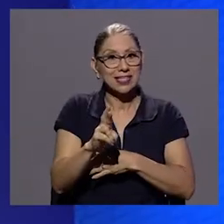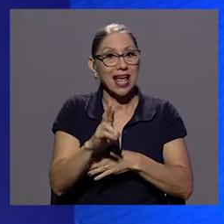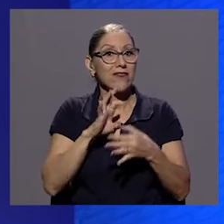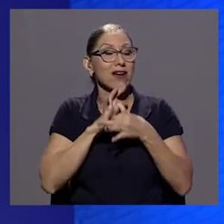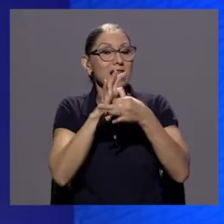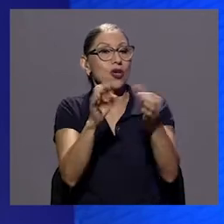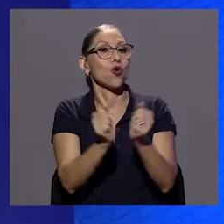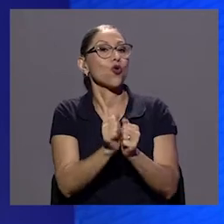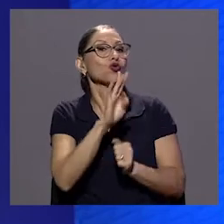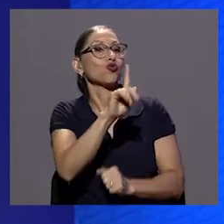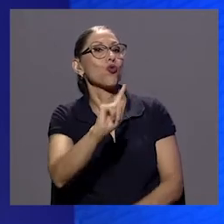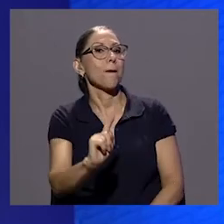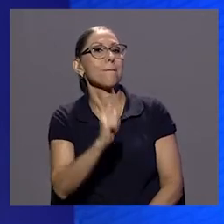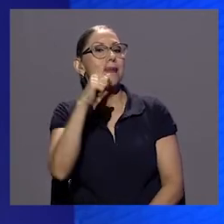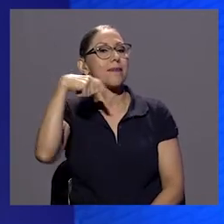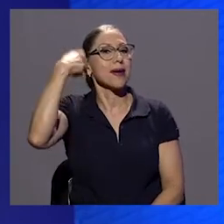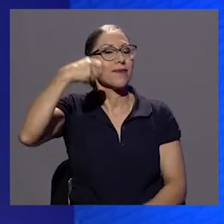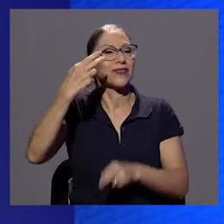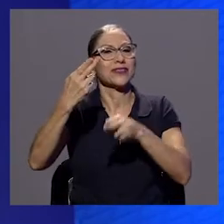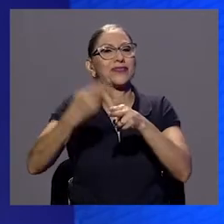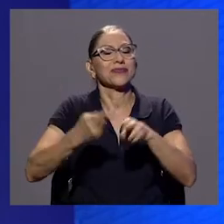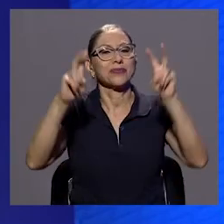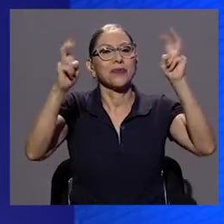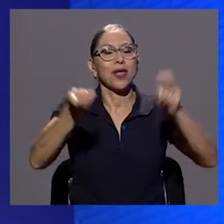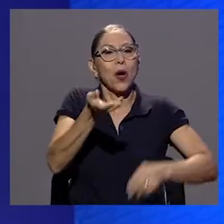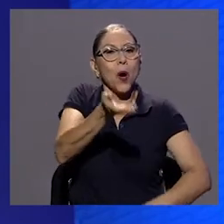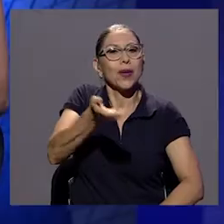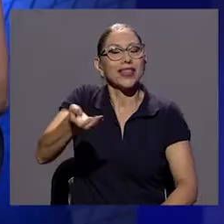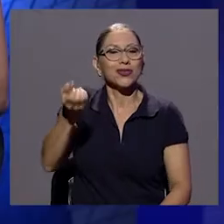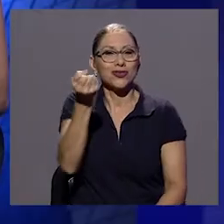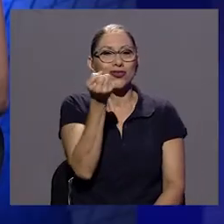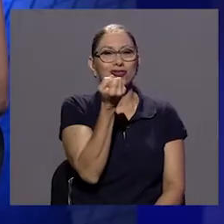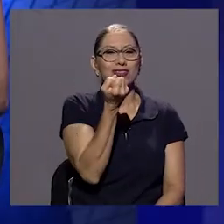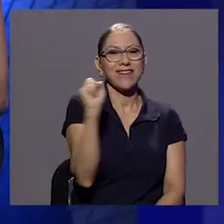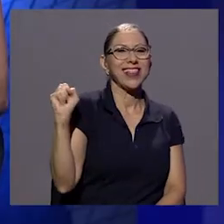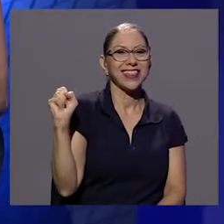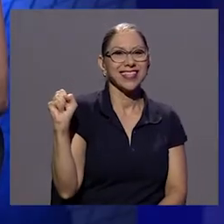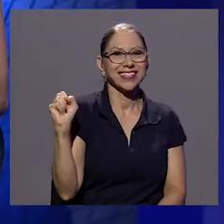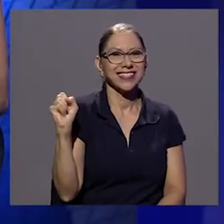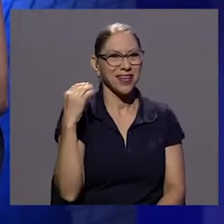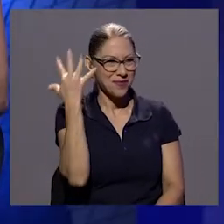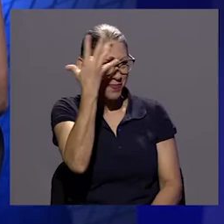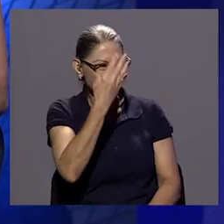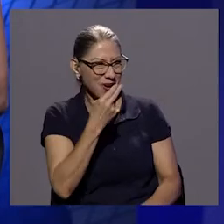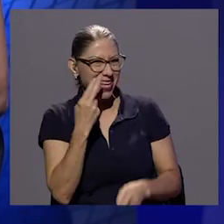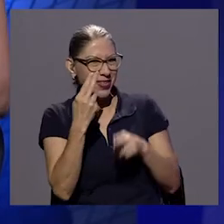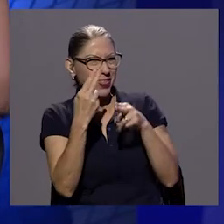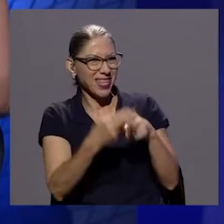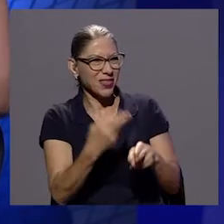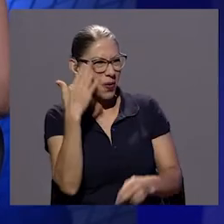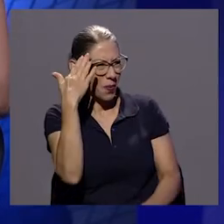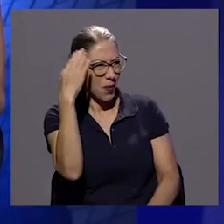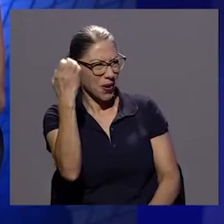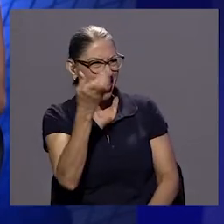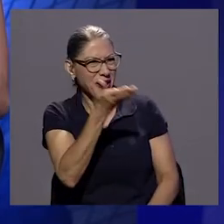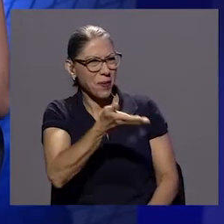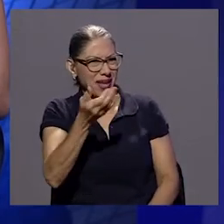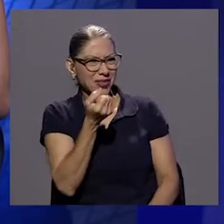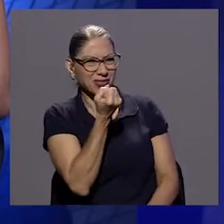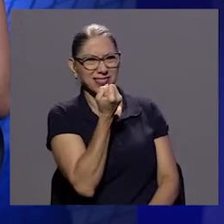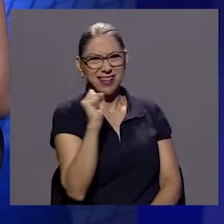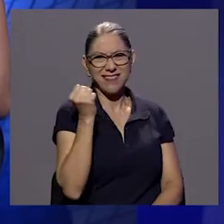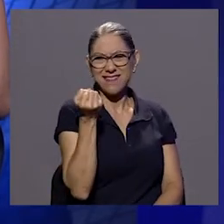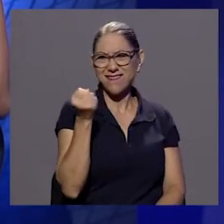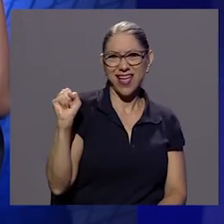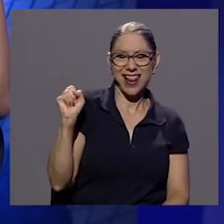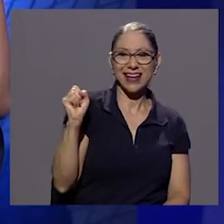rebeldes objetos rebeldes bonito título ¿no? sí porque se rebelan los objetos porque se rebelan los objetos ¿verdad?